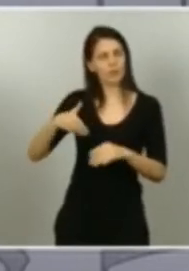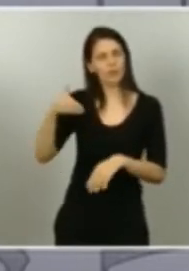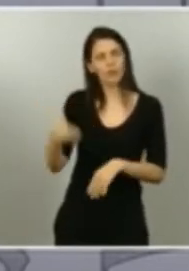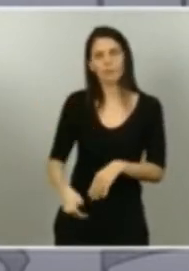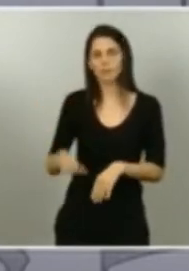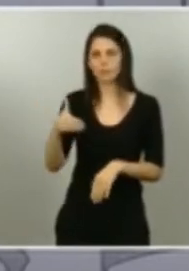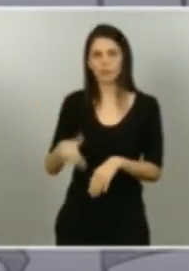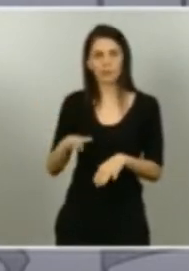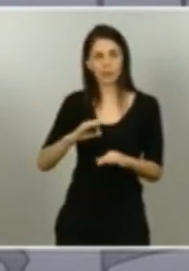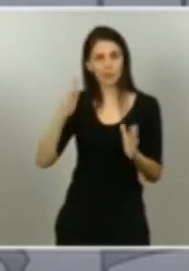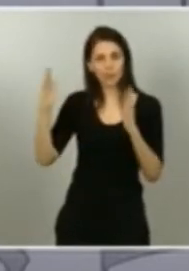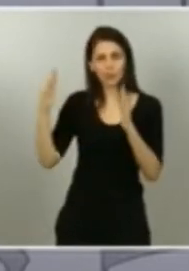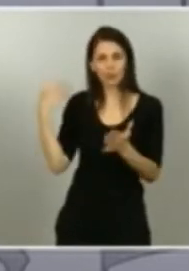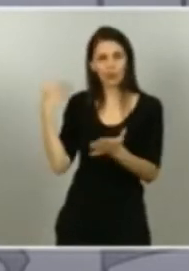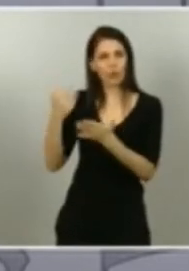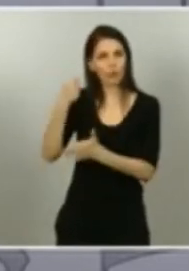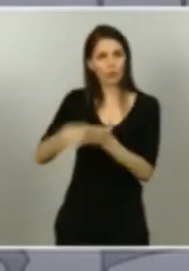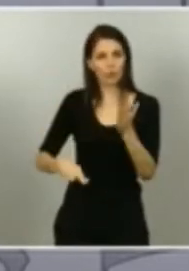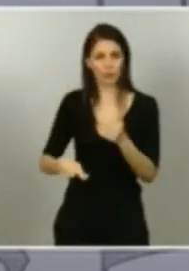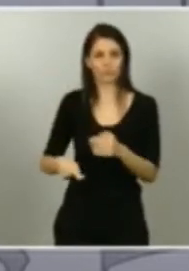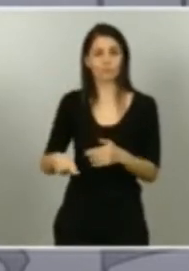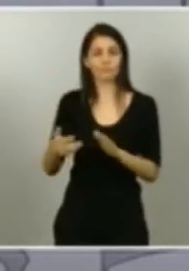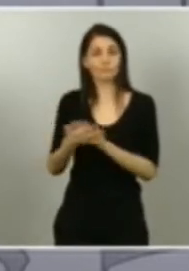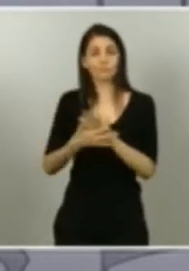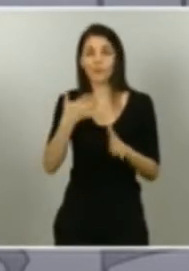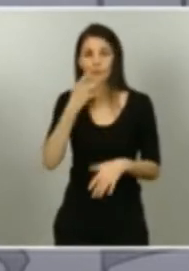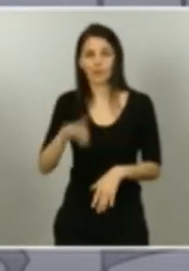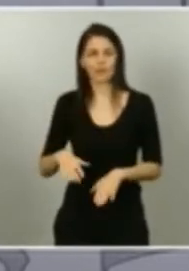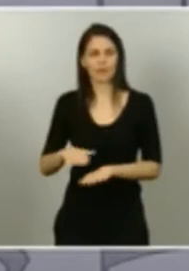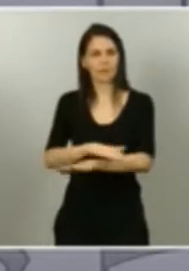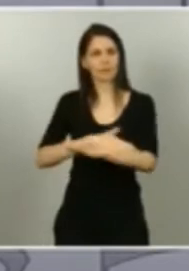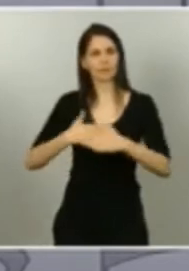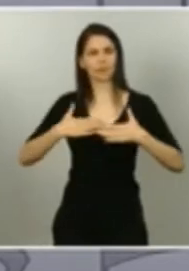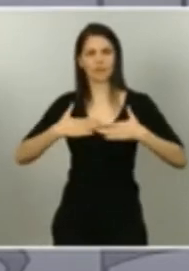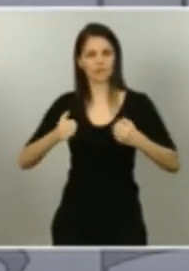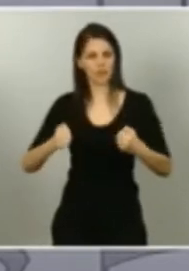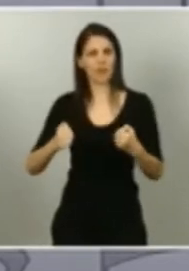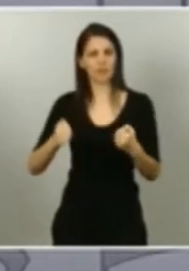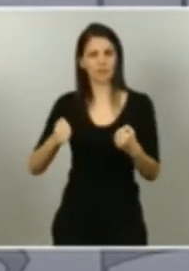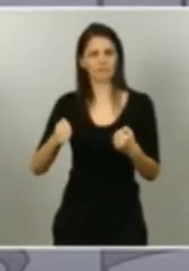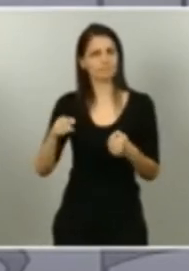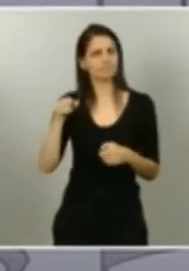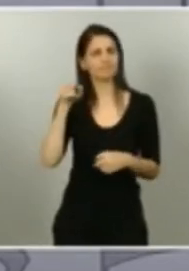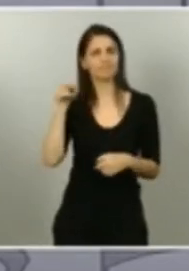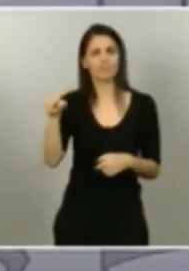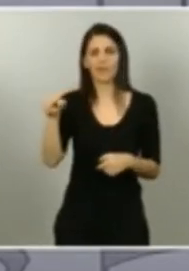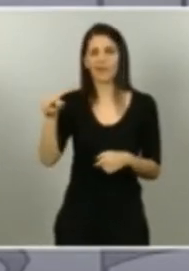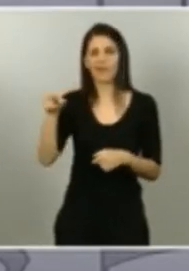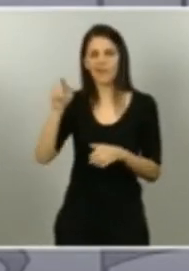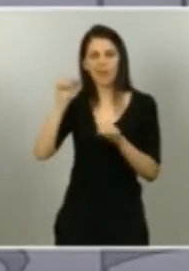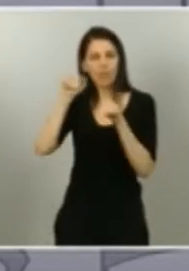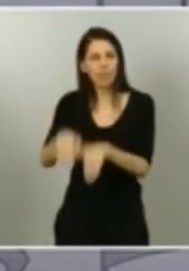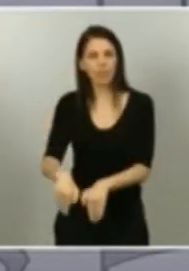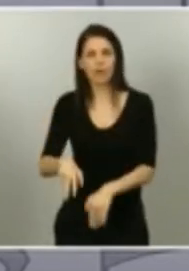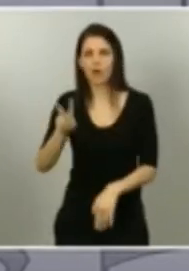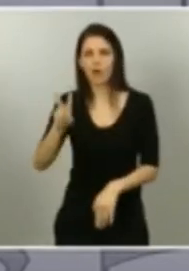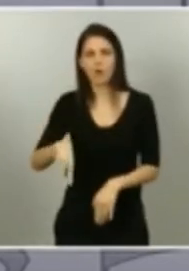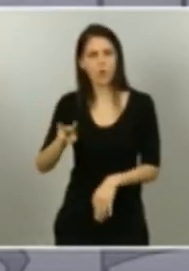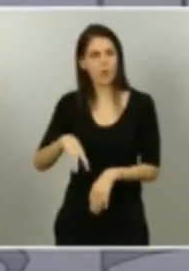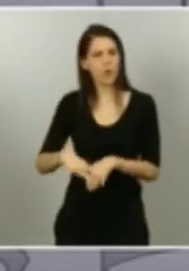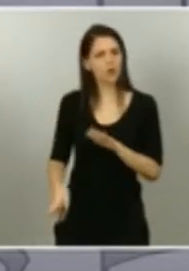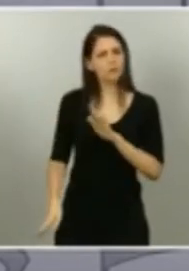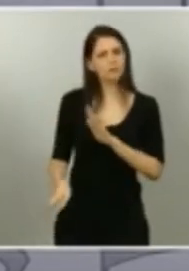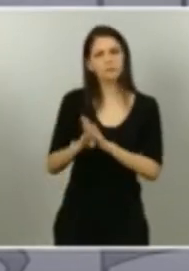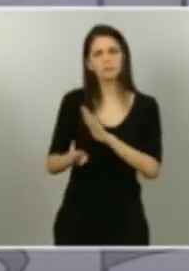El ministro de Sanidad, Salvador Illa, nunca ha fallado ni ha desfallecido. Si cada uno en la soledad de su casa ha